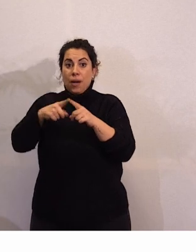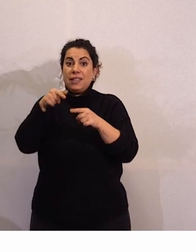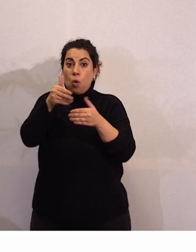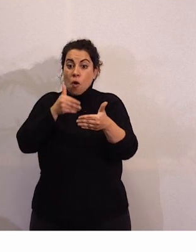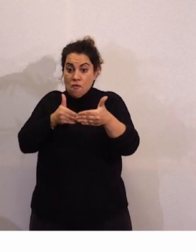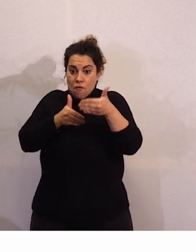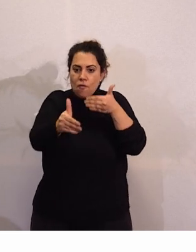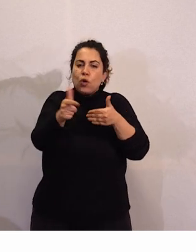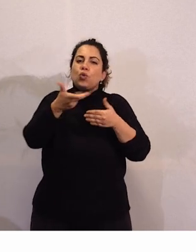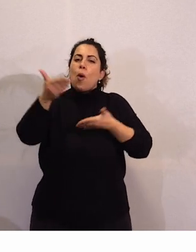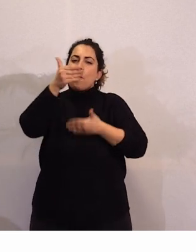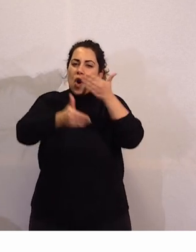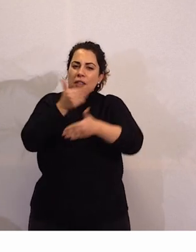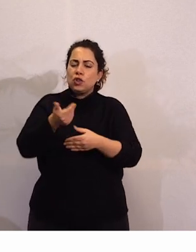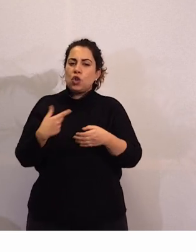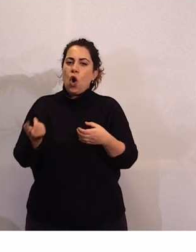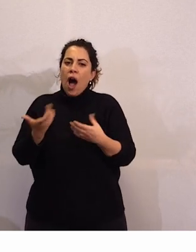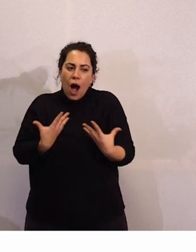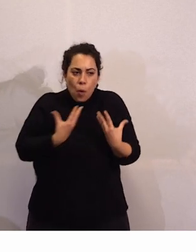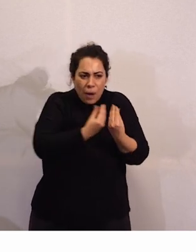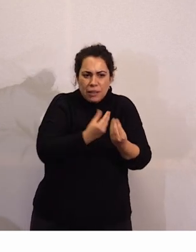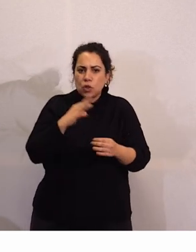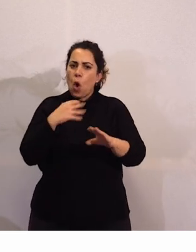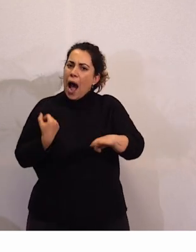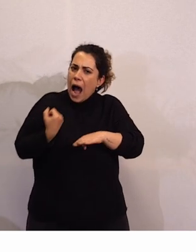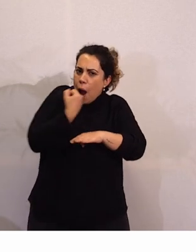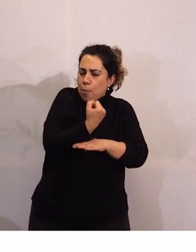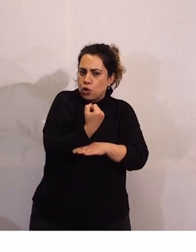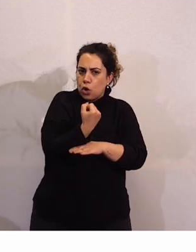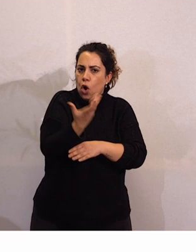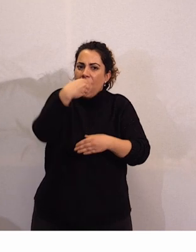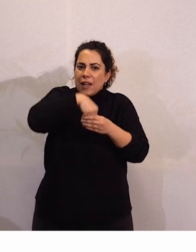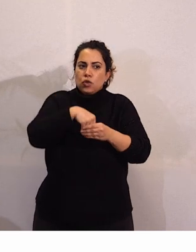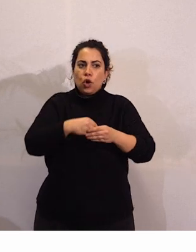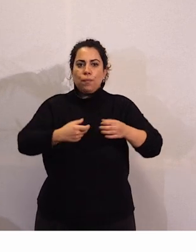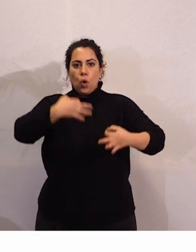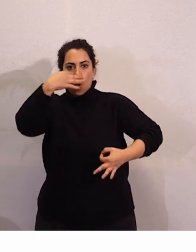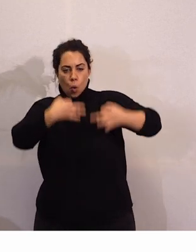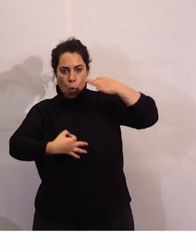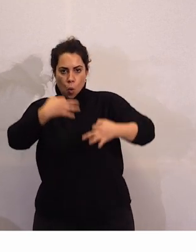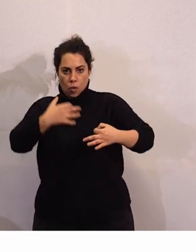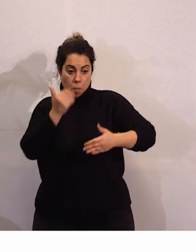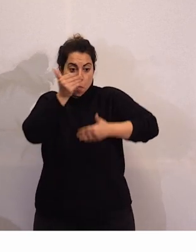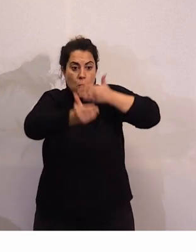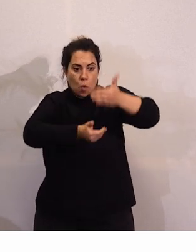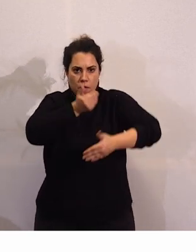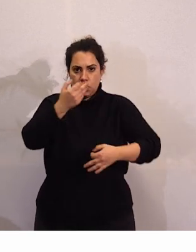acompañamiento de apoyo a las personas en un juez ante un juez ante un proceso judicial que son como sabemos